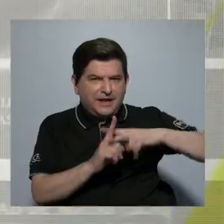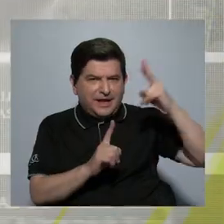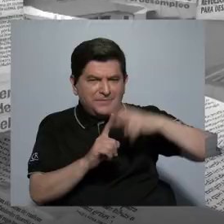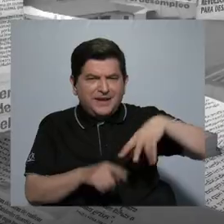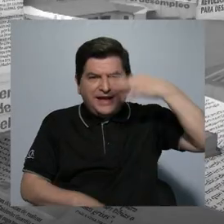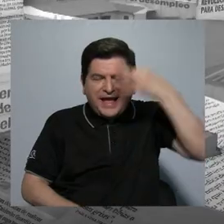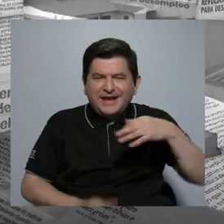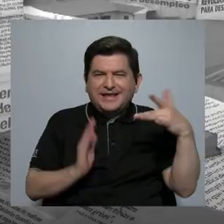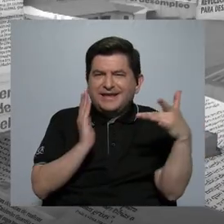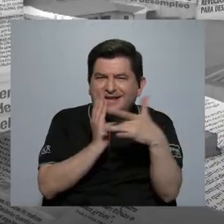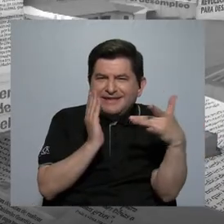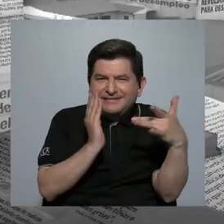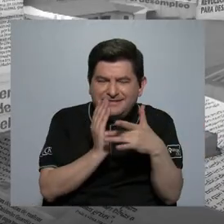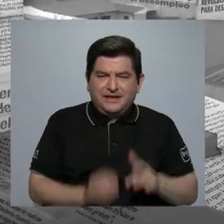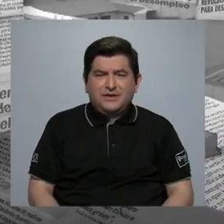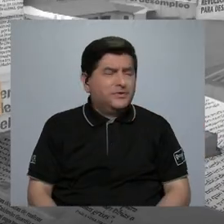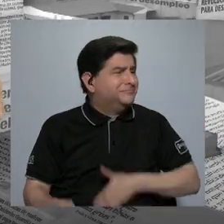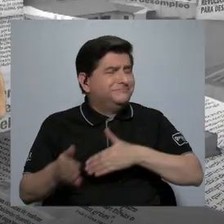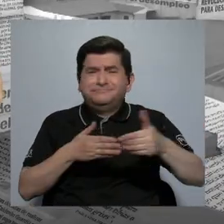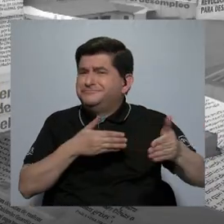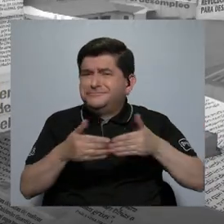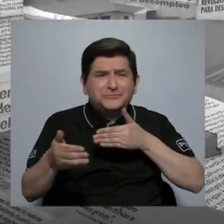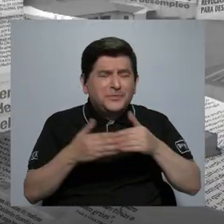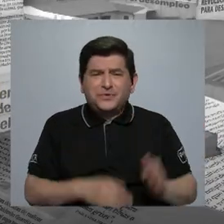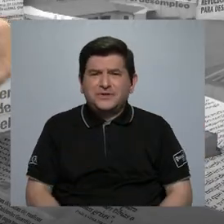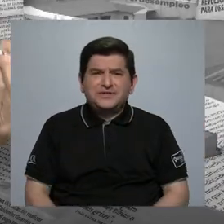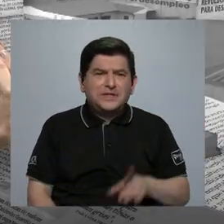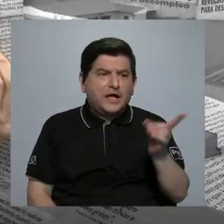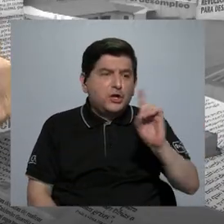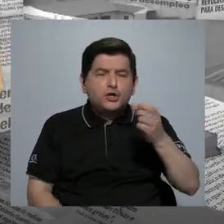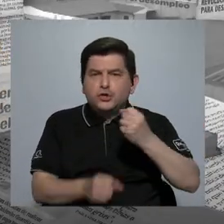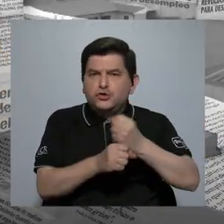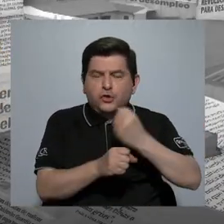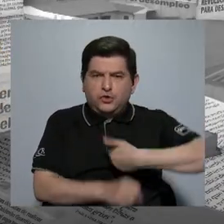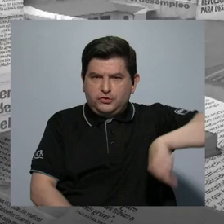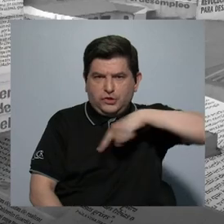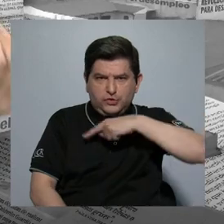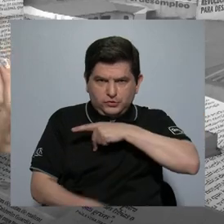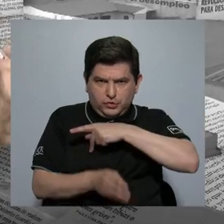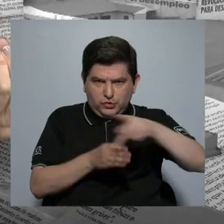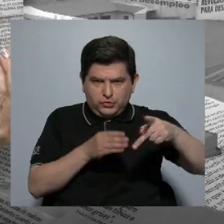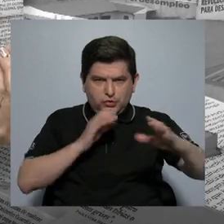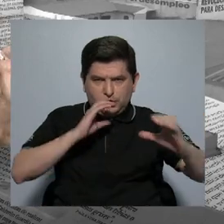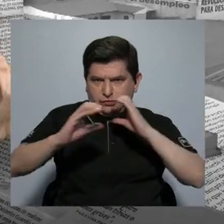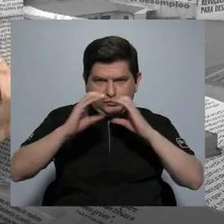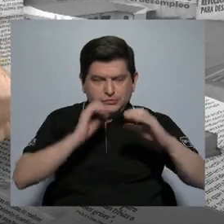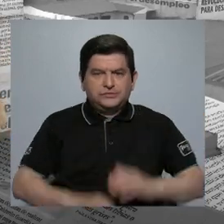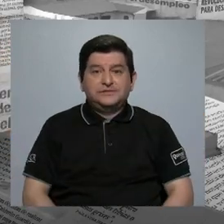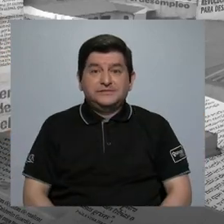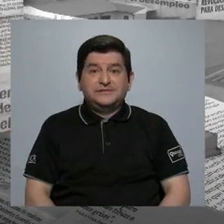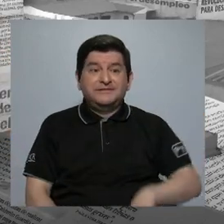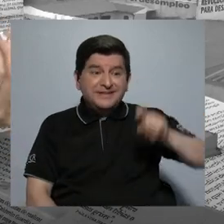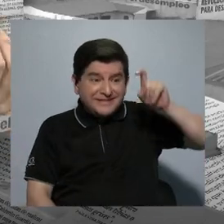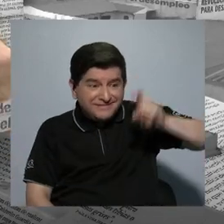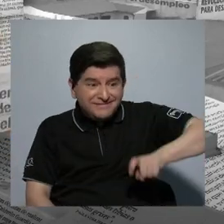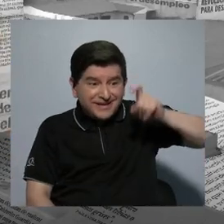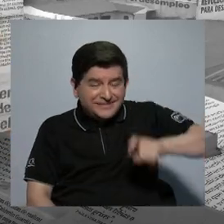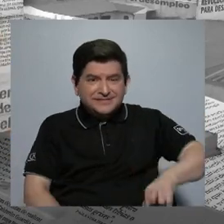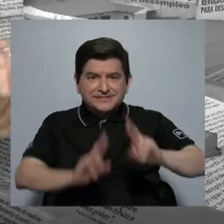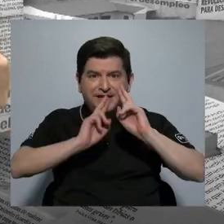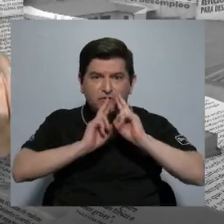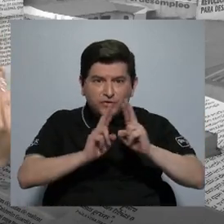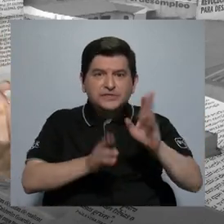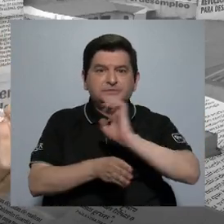aplicar esos criterios técnicos, porque independientemente de dónde trabajemos como profesionales de la comunicación, tenemos